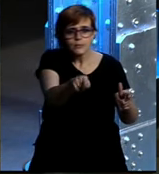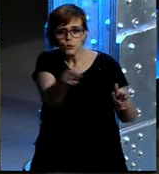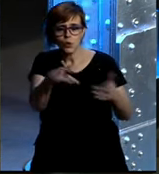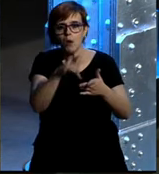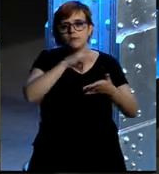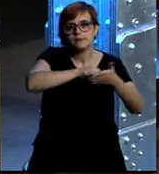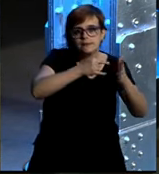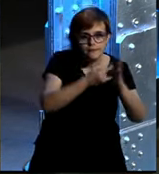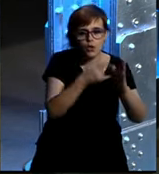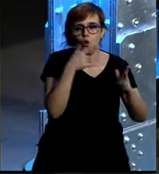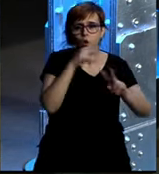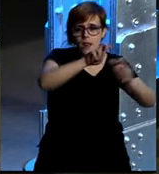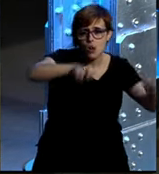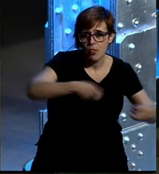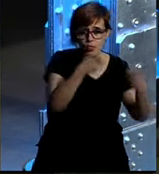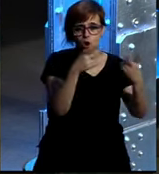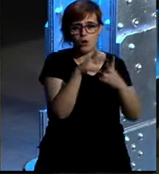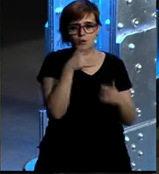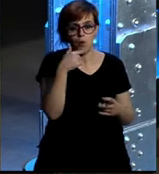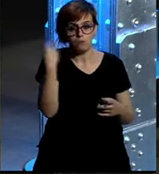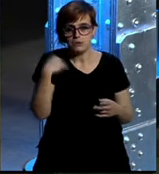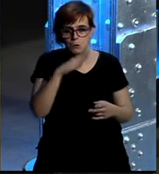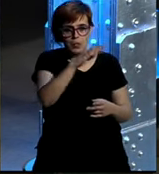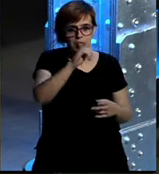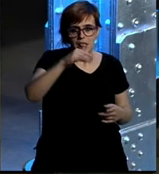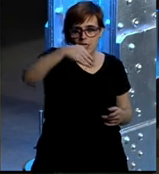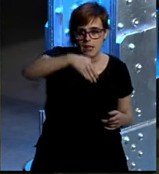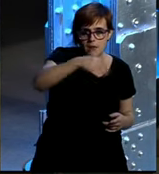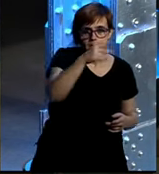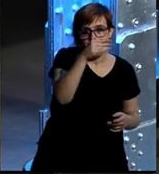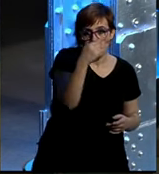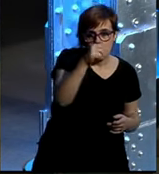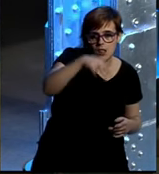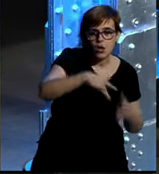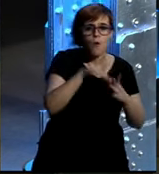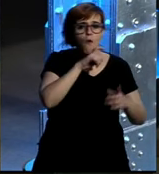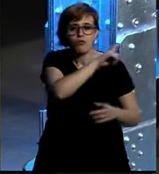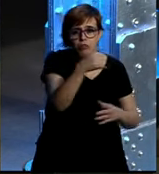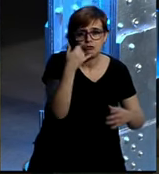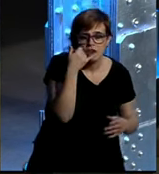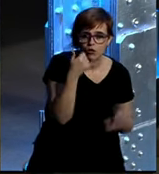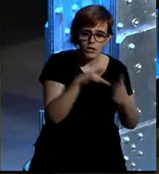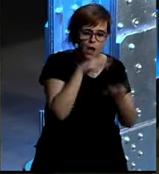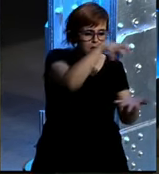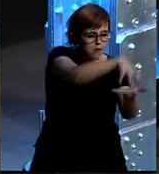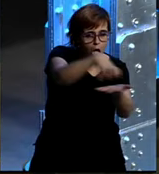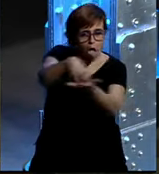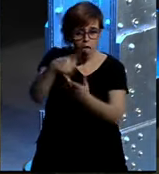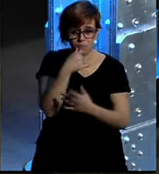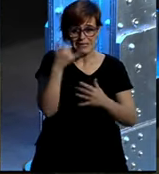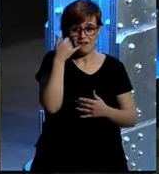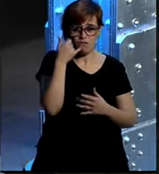técnico de innovación de CIMBIC de temas de empleo de fundación telefónica etcétera todas las unidades de la casa que